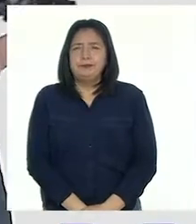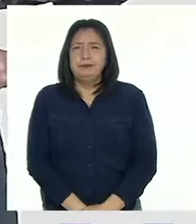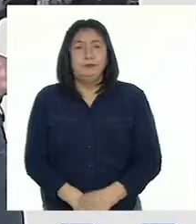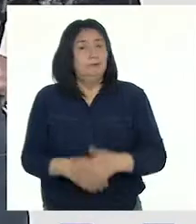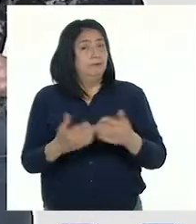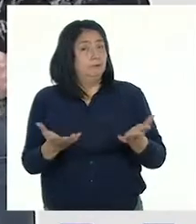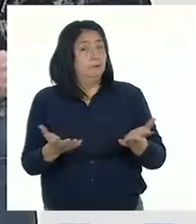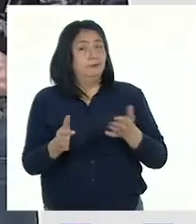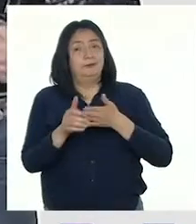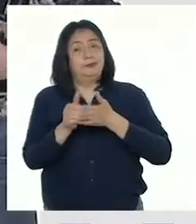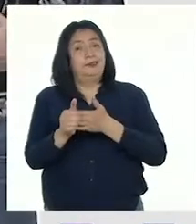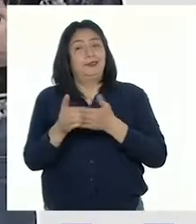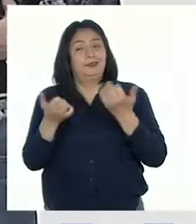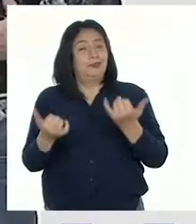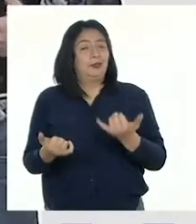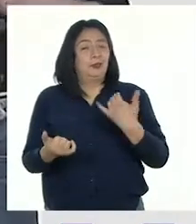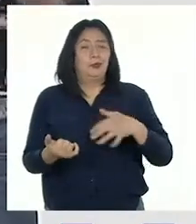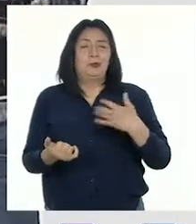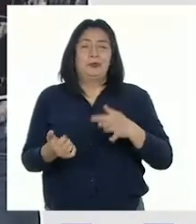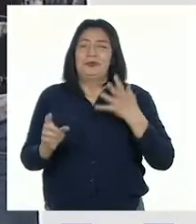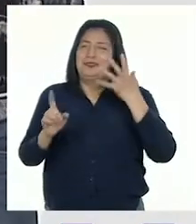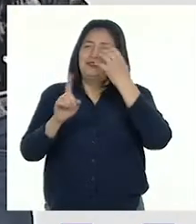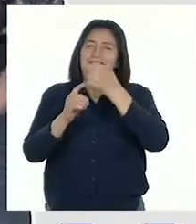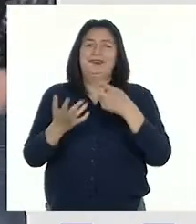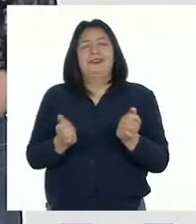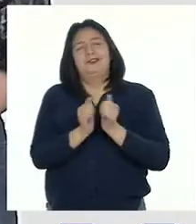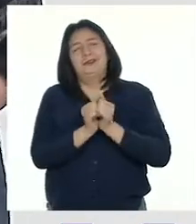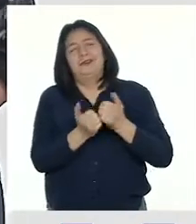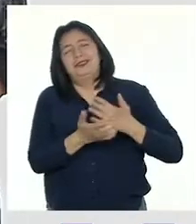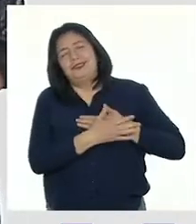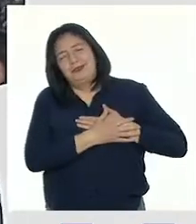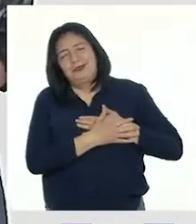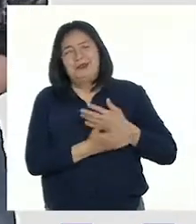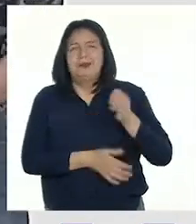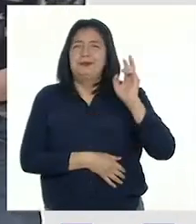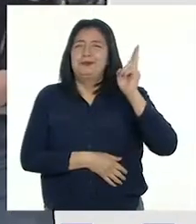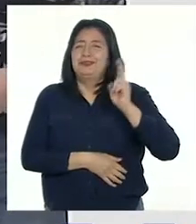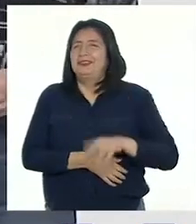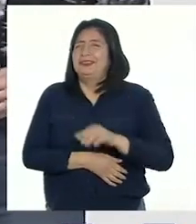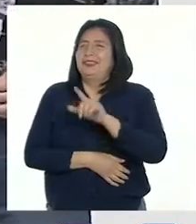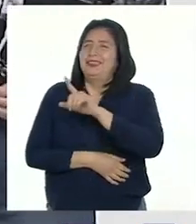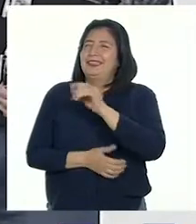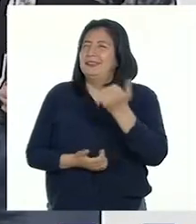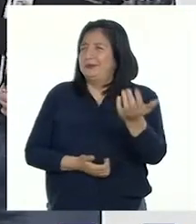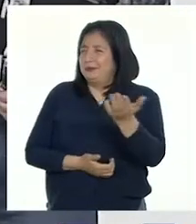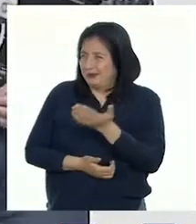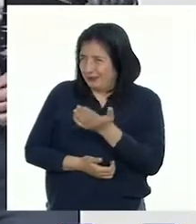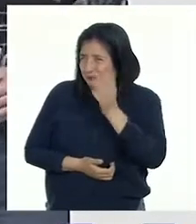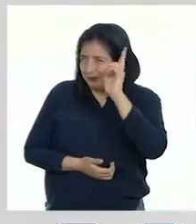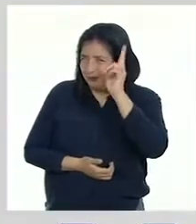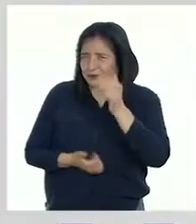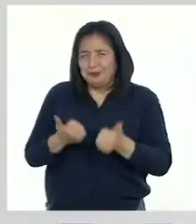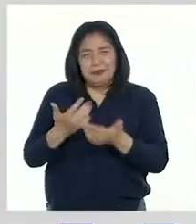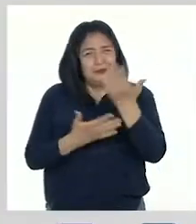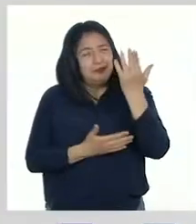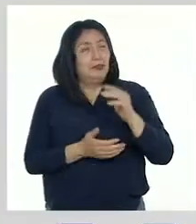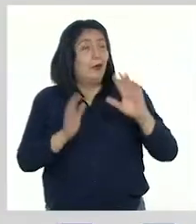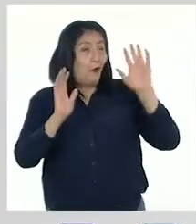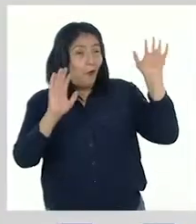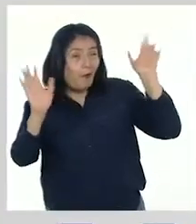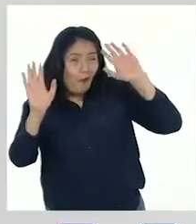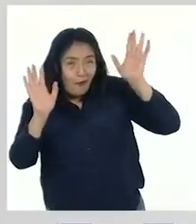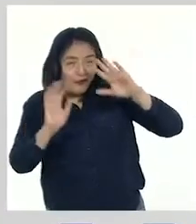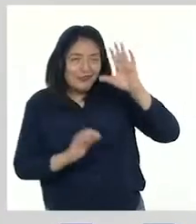Y para guiarnos en este súper reto, nos acompaña nuestra querida profesora Aleni. Bienvenida profesora, buenos días. Hola